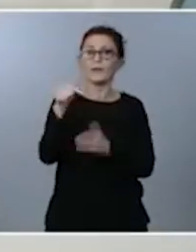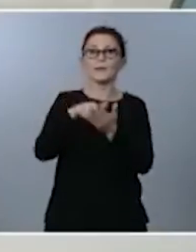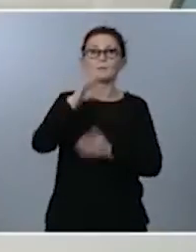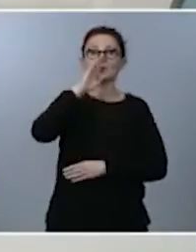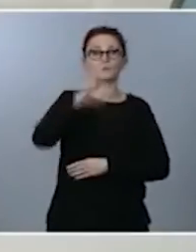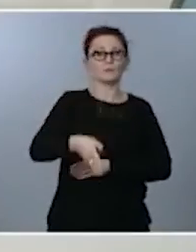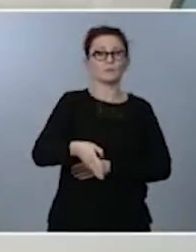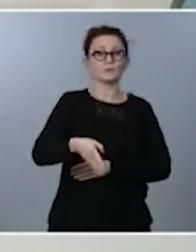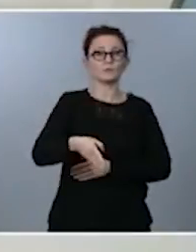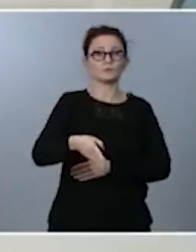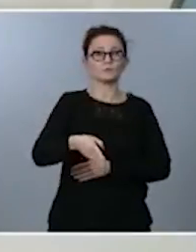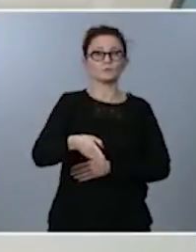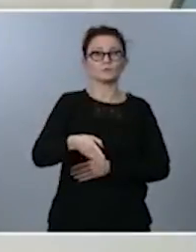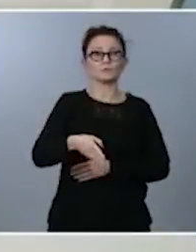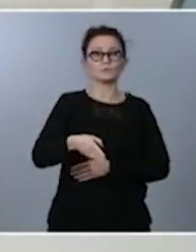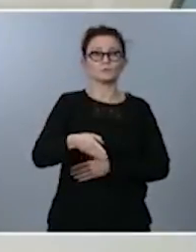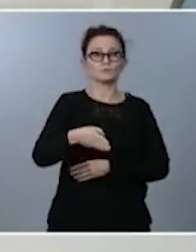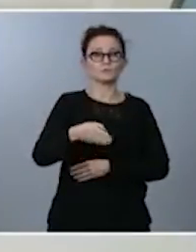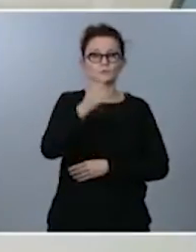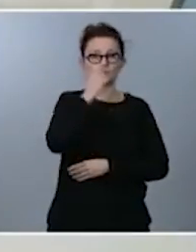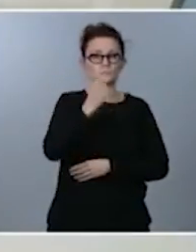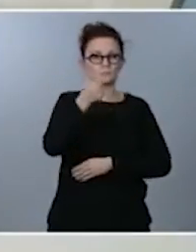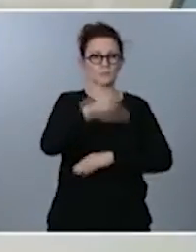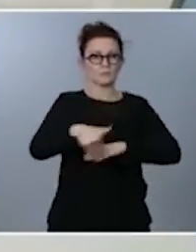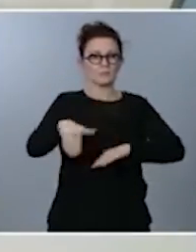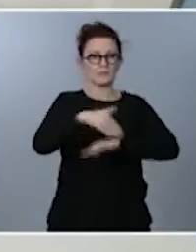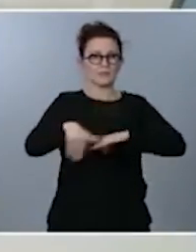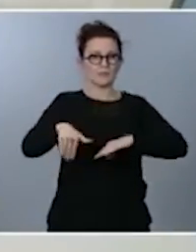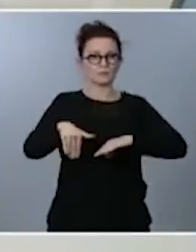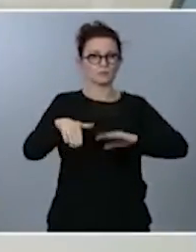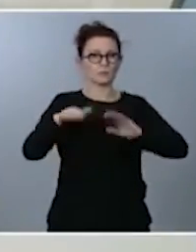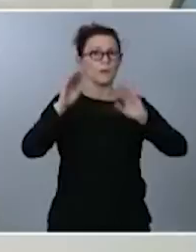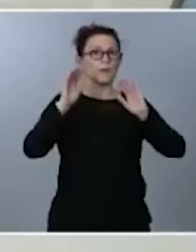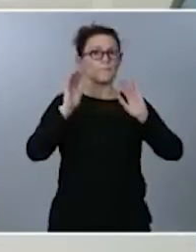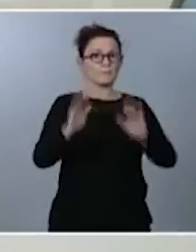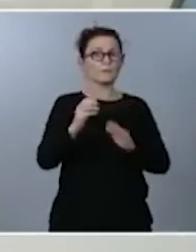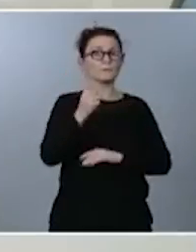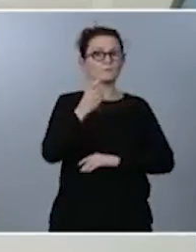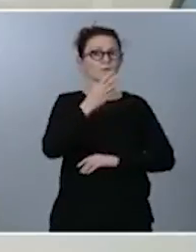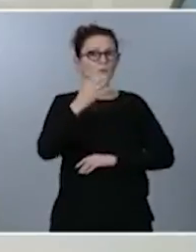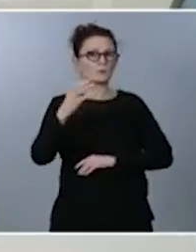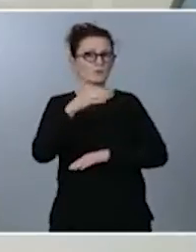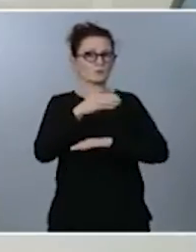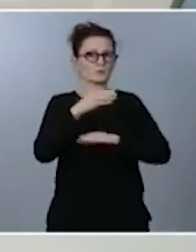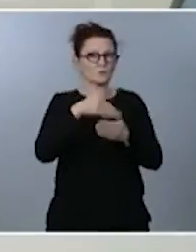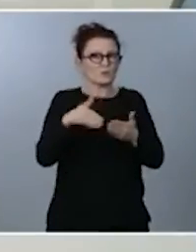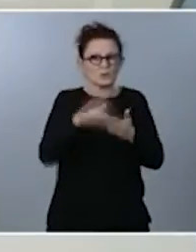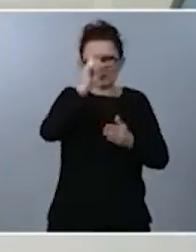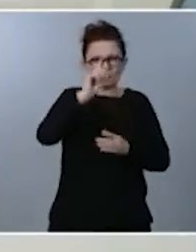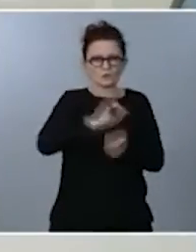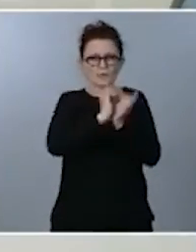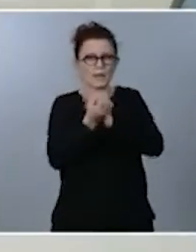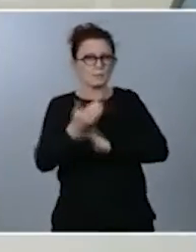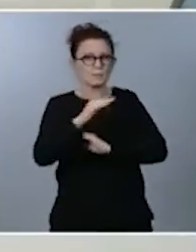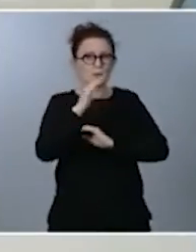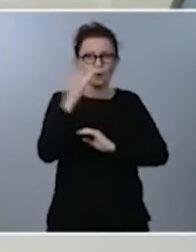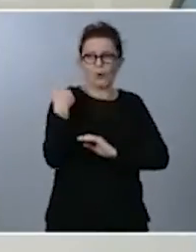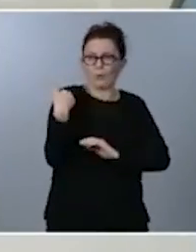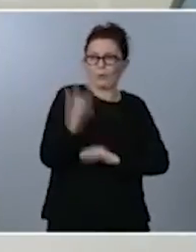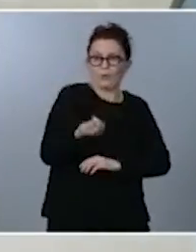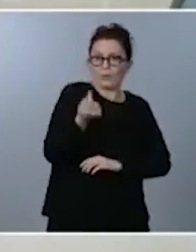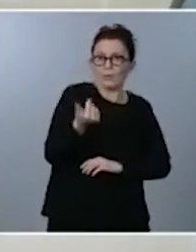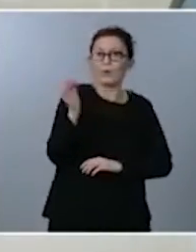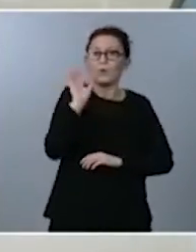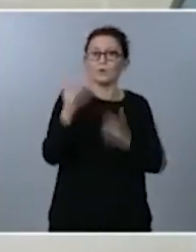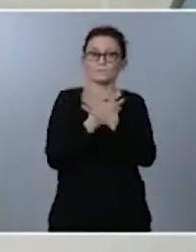limitada? O sea, y ustedes cuantificaban en esta subida del IRPF en 1.700 millones. No sé si es que ha habido el cambio de última hora, si nos puede explicar. Y luego,